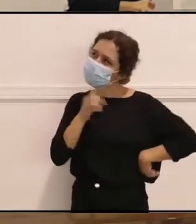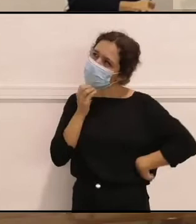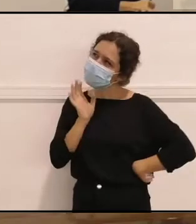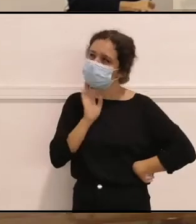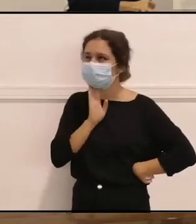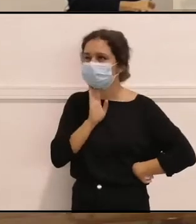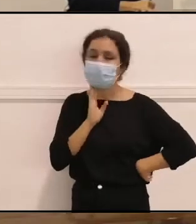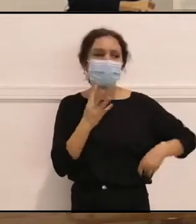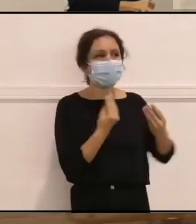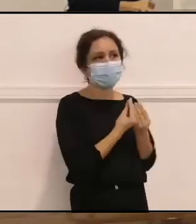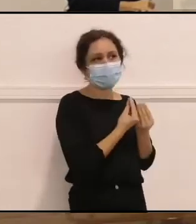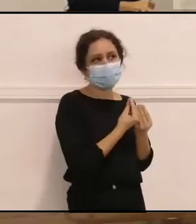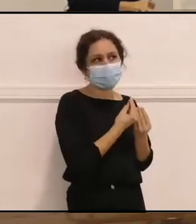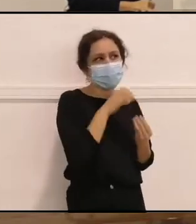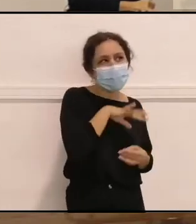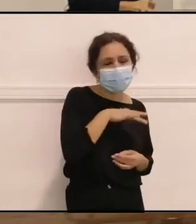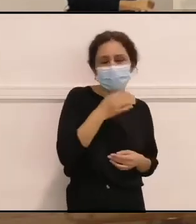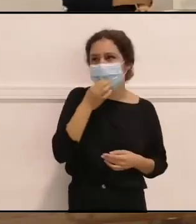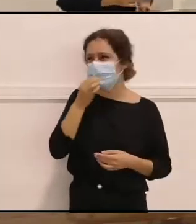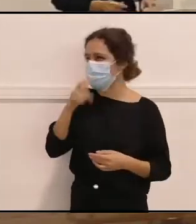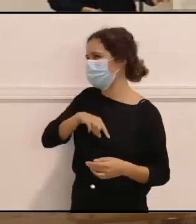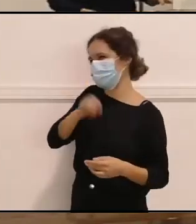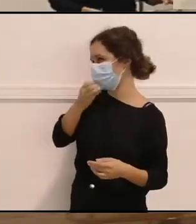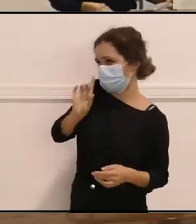¿Con quiénes? ¿No me siento bien? No.